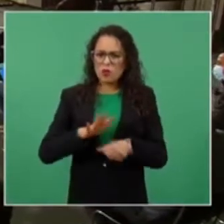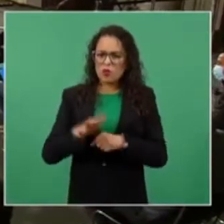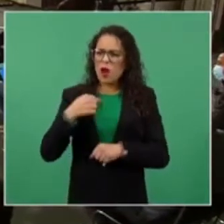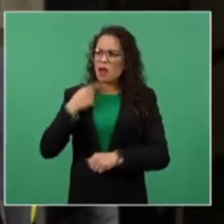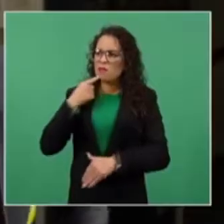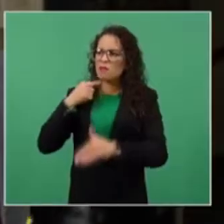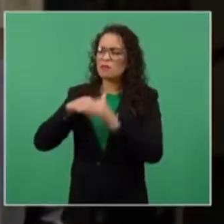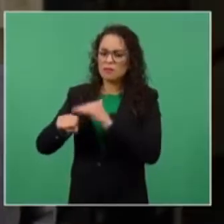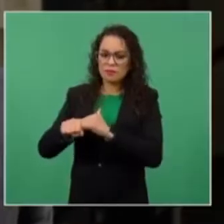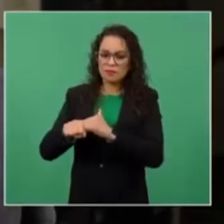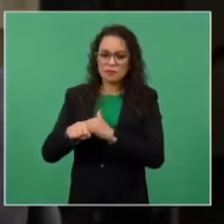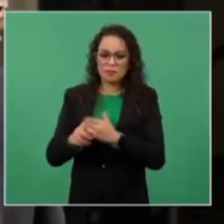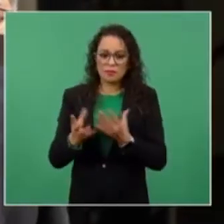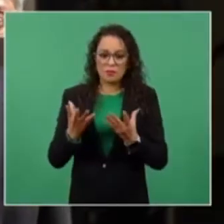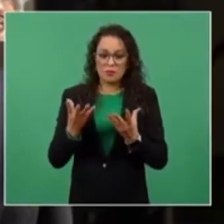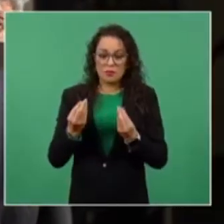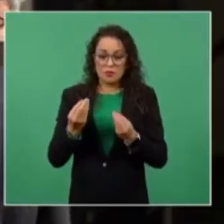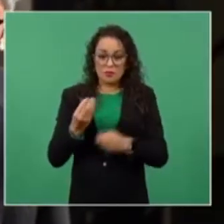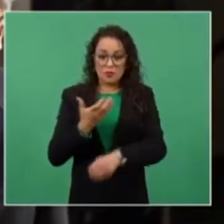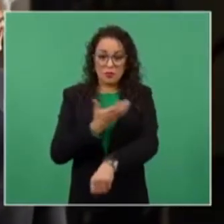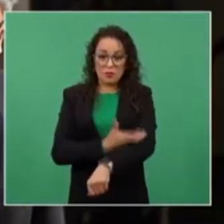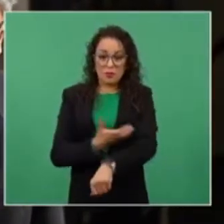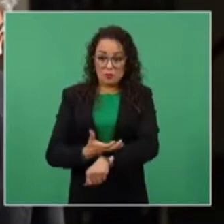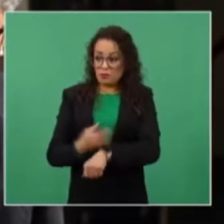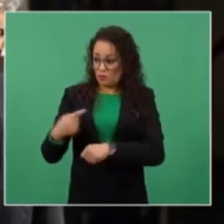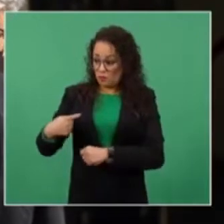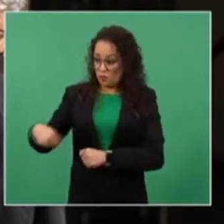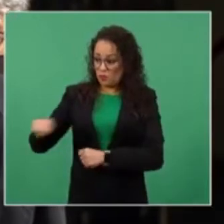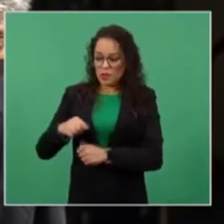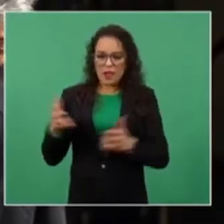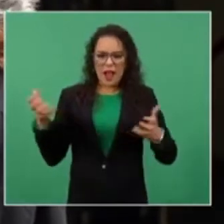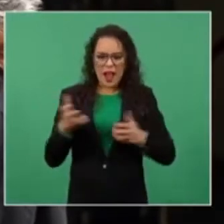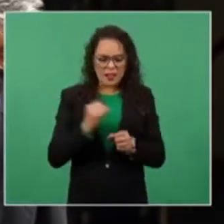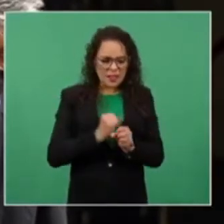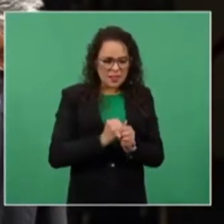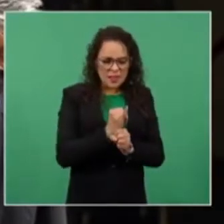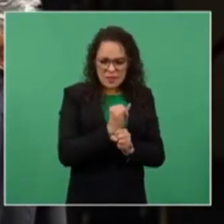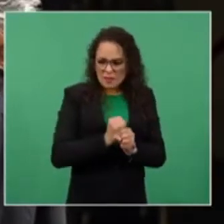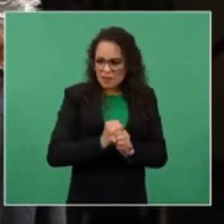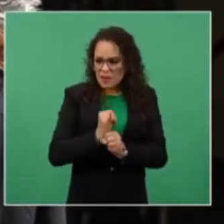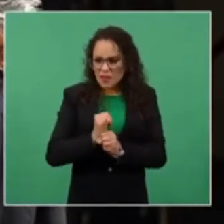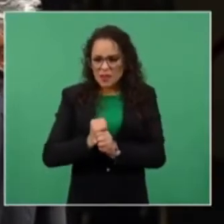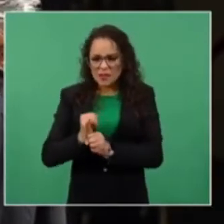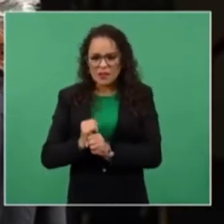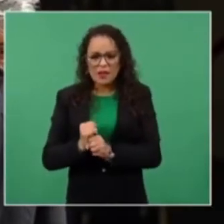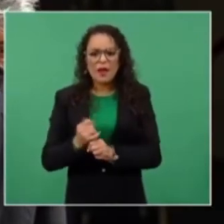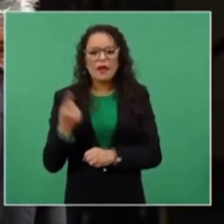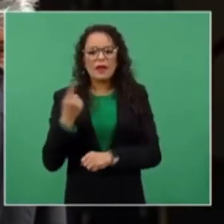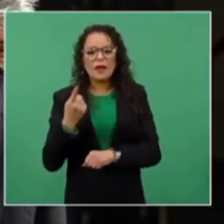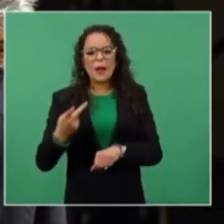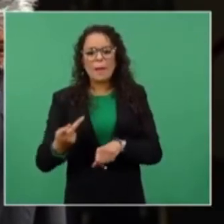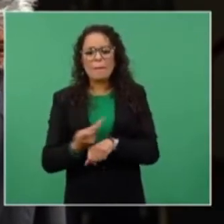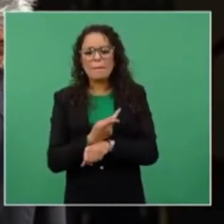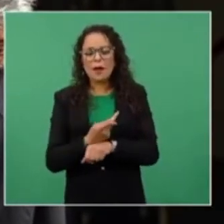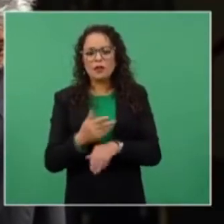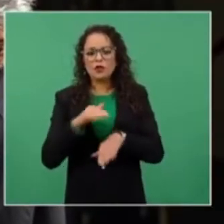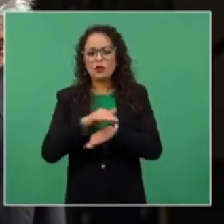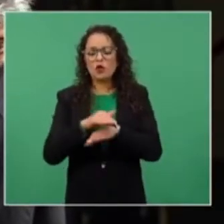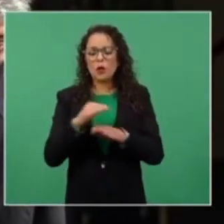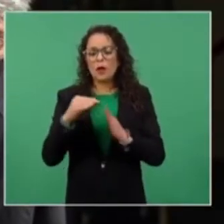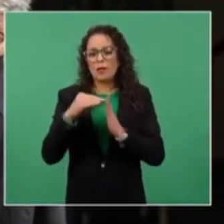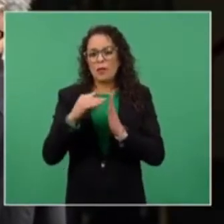varios compañeros que hemos llevado investigaciones sobre lo que está pasando en el mecanismo de protección.